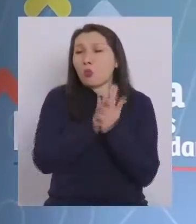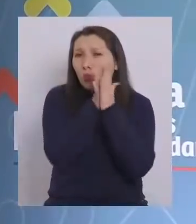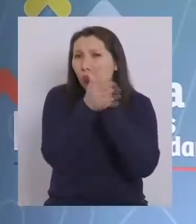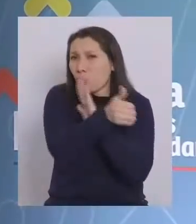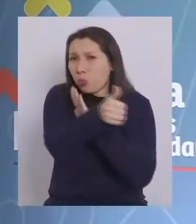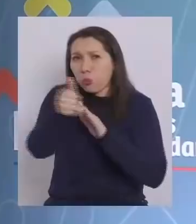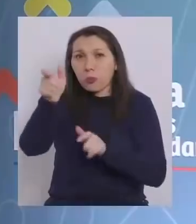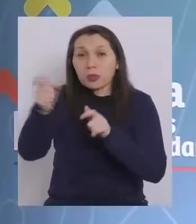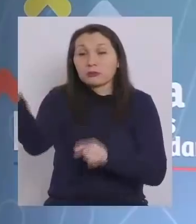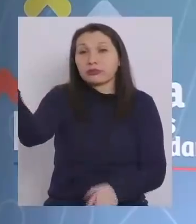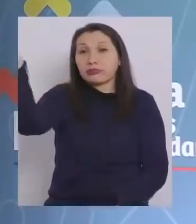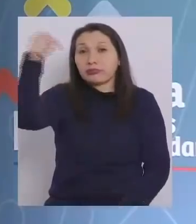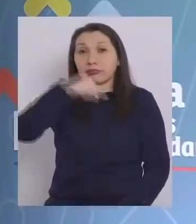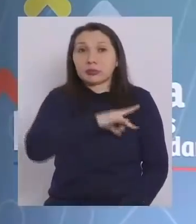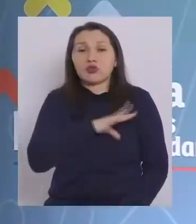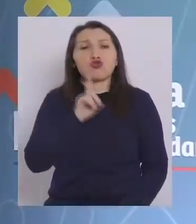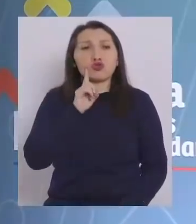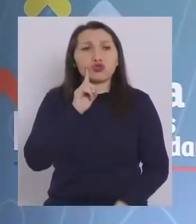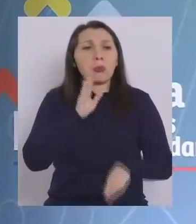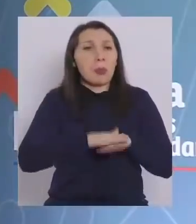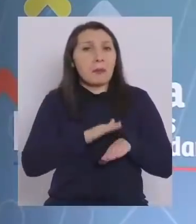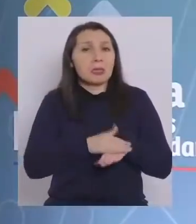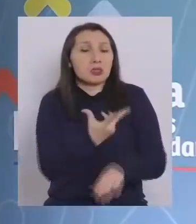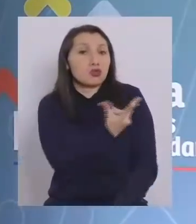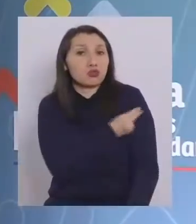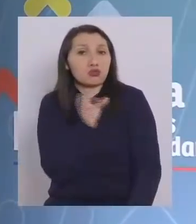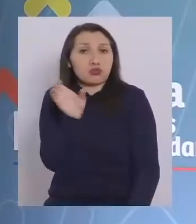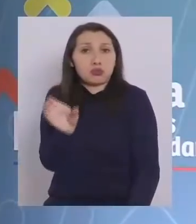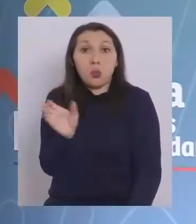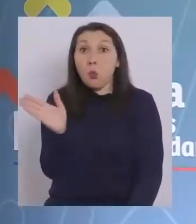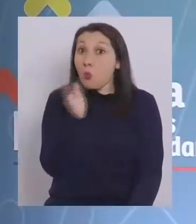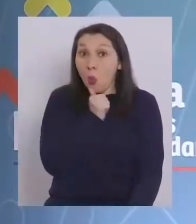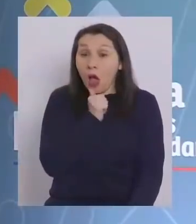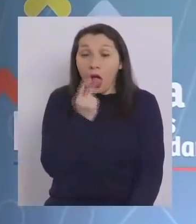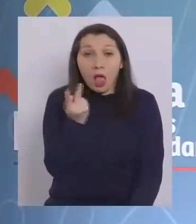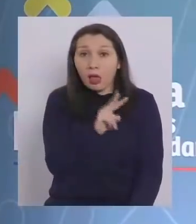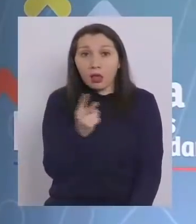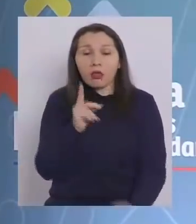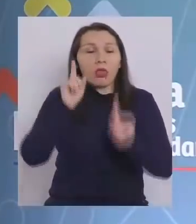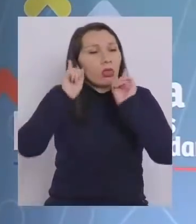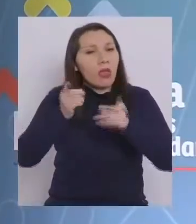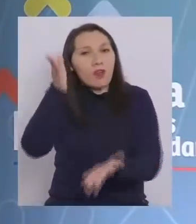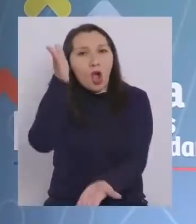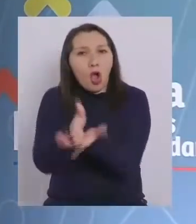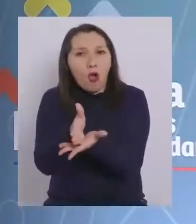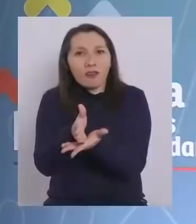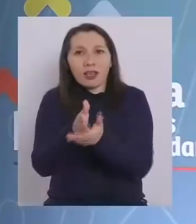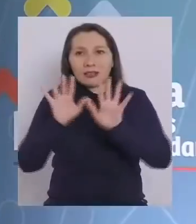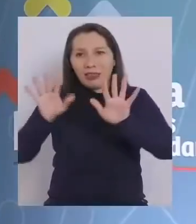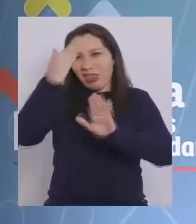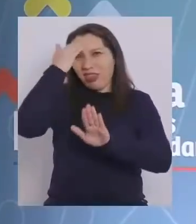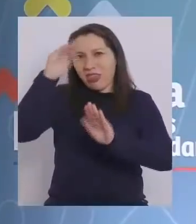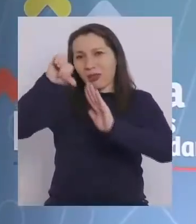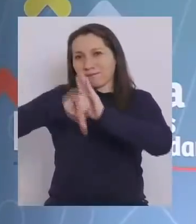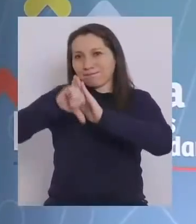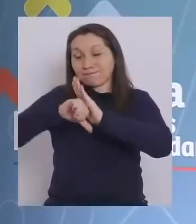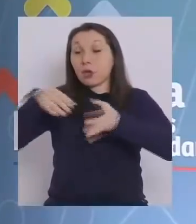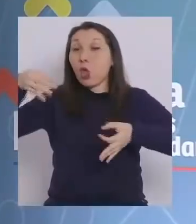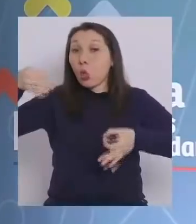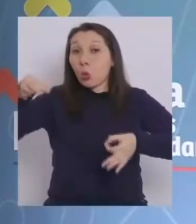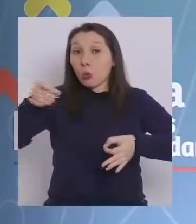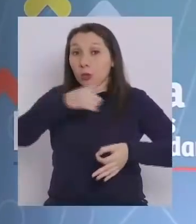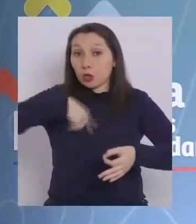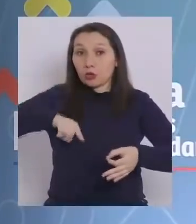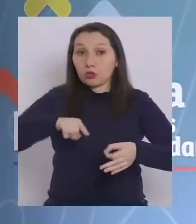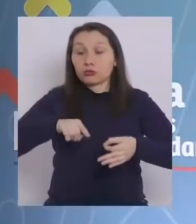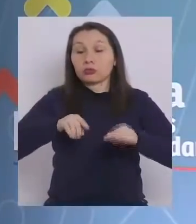independientemente que tengan pase de movilidad o no tengan pase de movilidad, tienen que hacer su cuarentena de 10 días. En el documento que